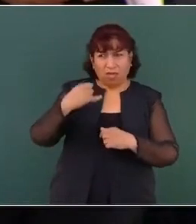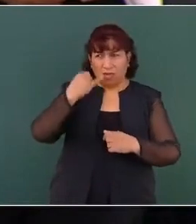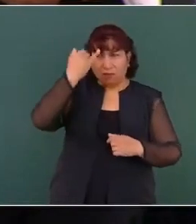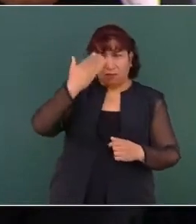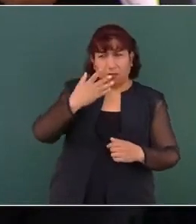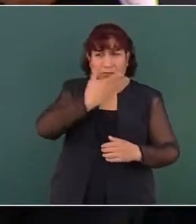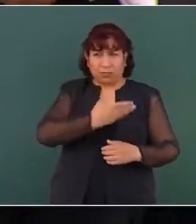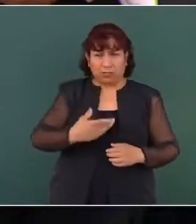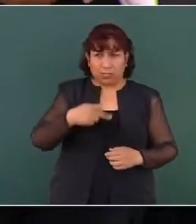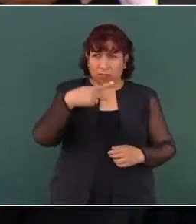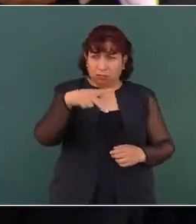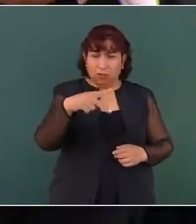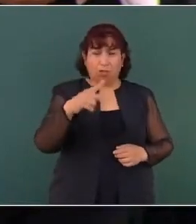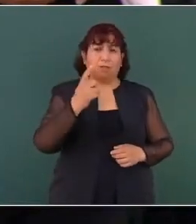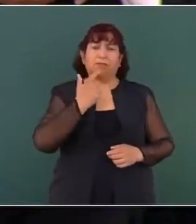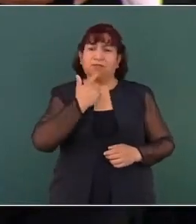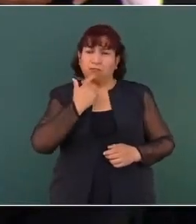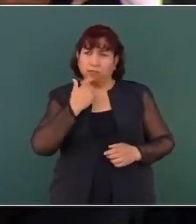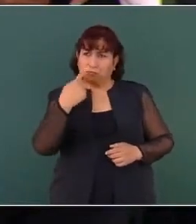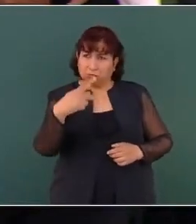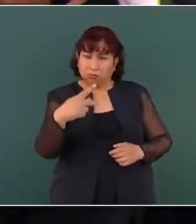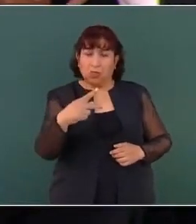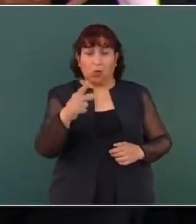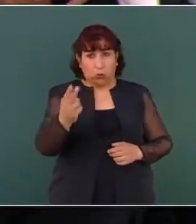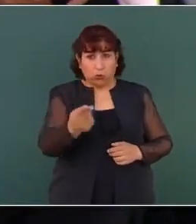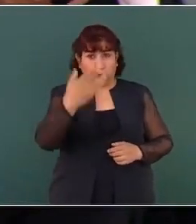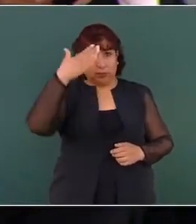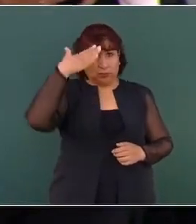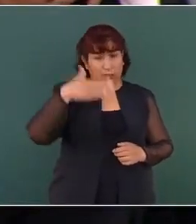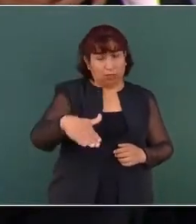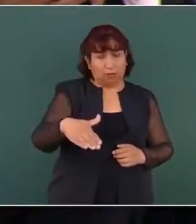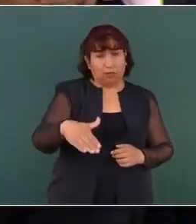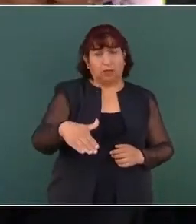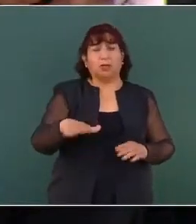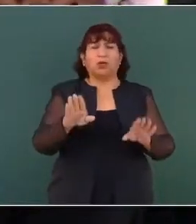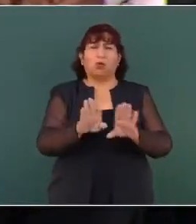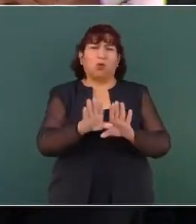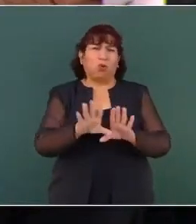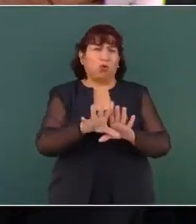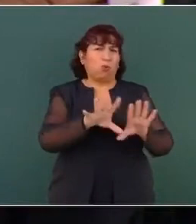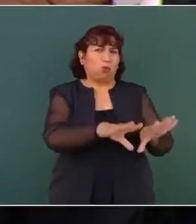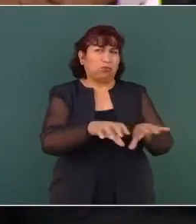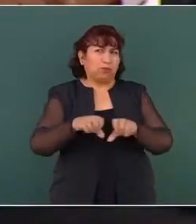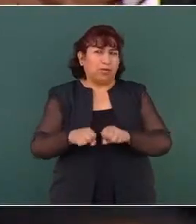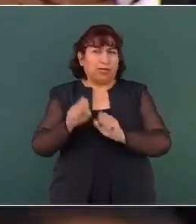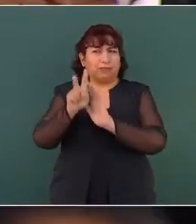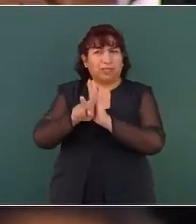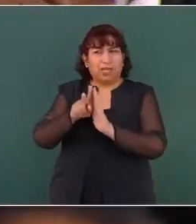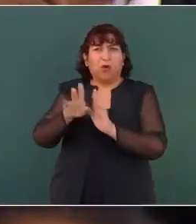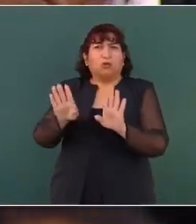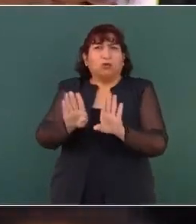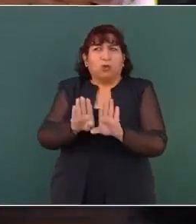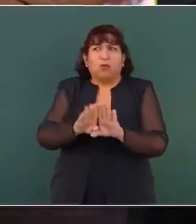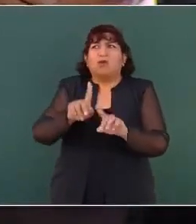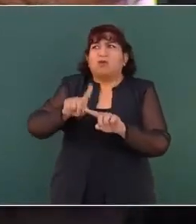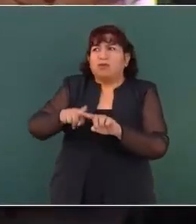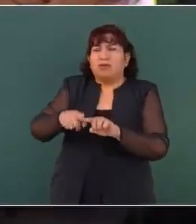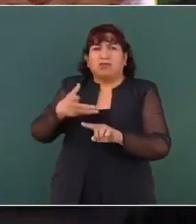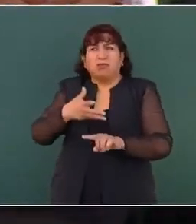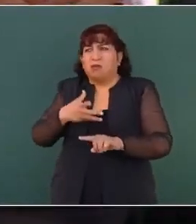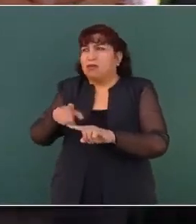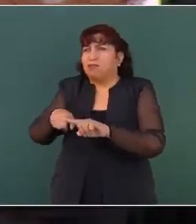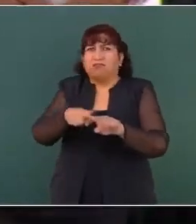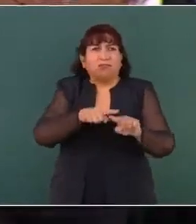presidente López Obrador. ¿Usted sabe cómo se obtuvieron esos videos, quién los tenía